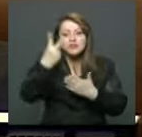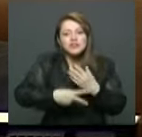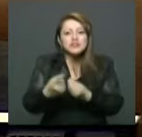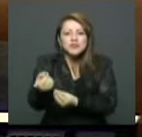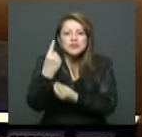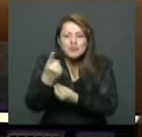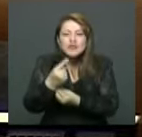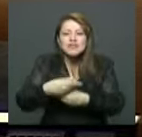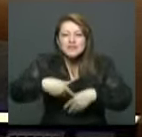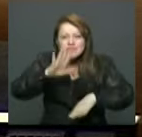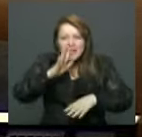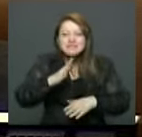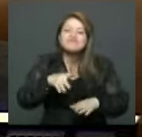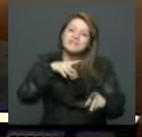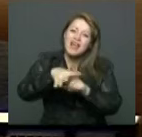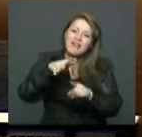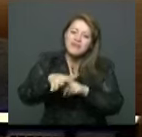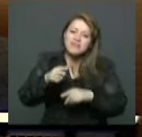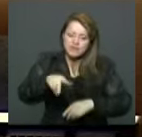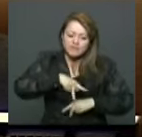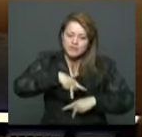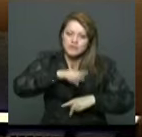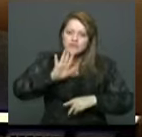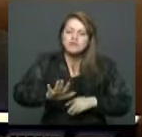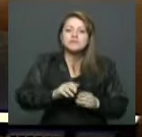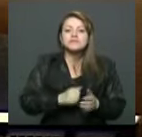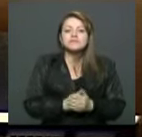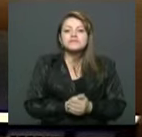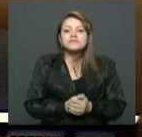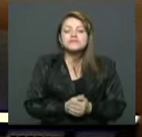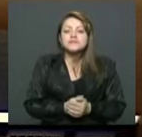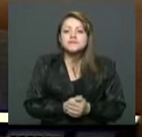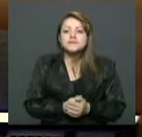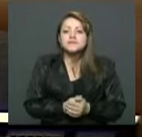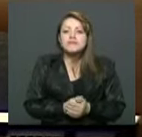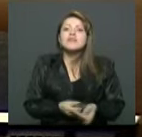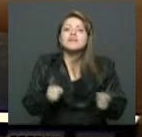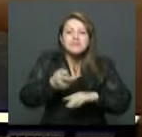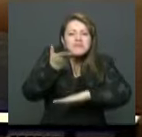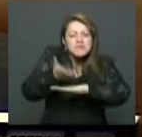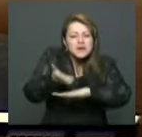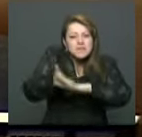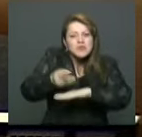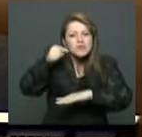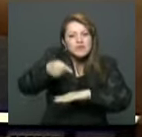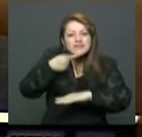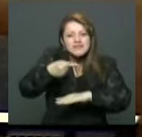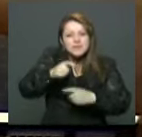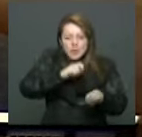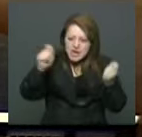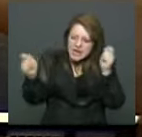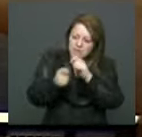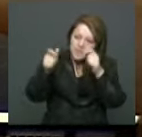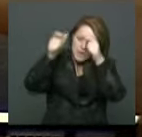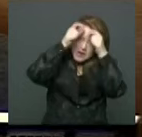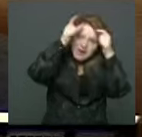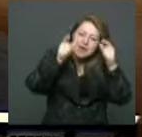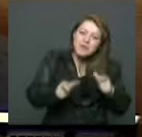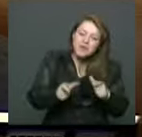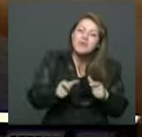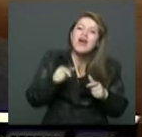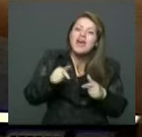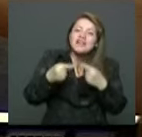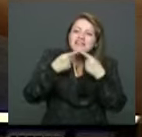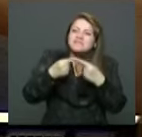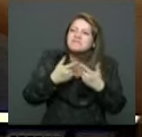sino los proyectos económicos personales. Se obligaba, porque también esta es una reforma de equilibrio de poderes como está concebida, que